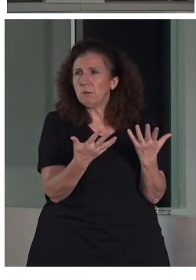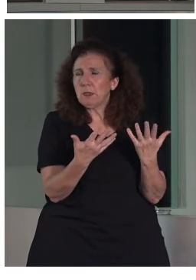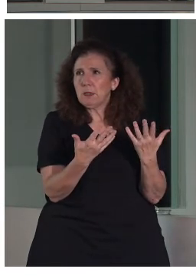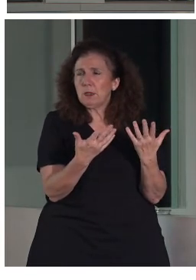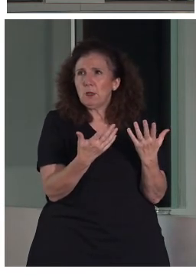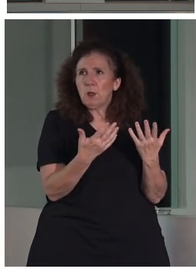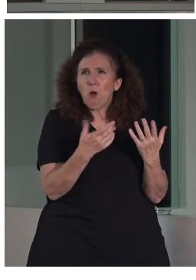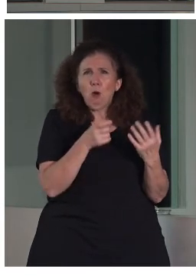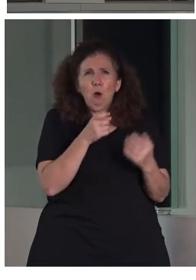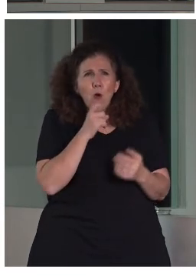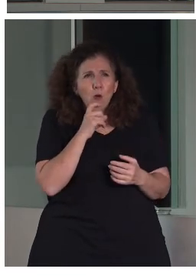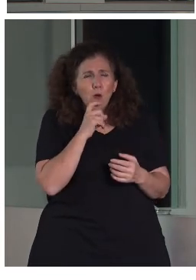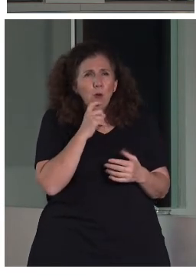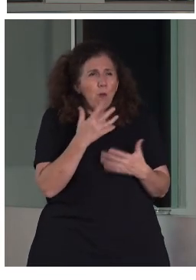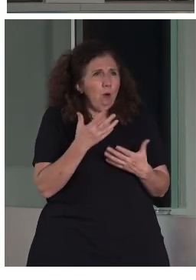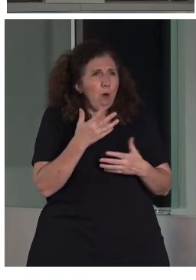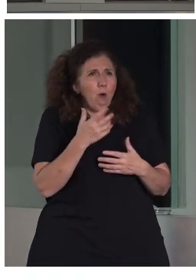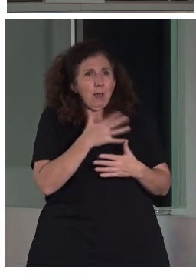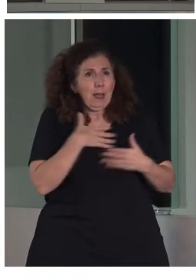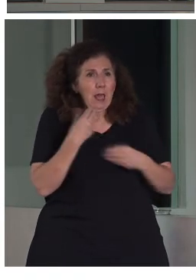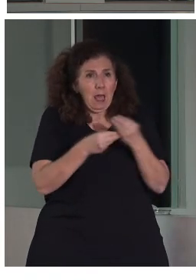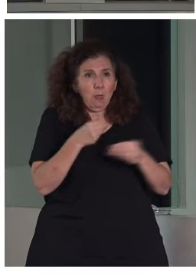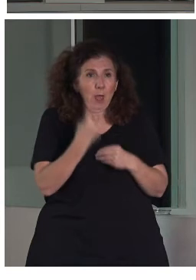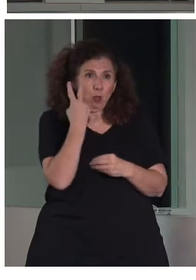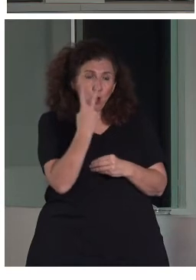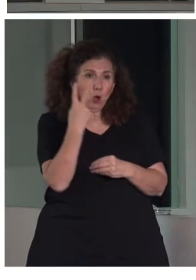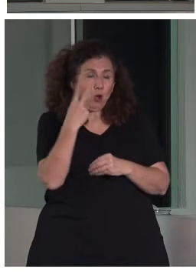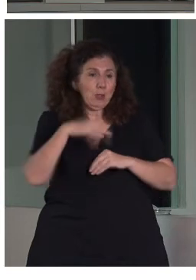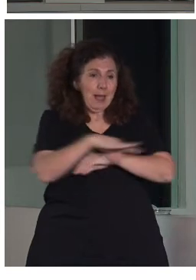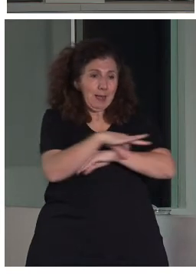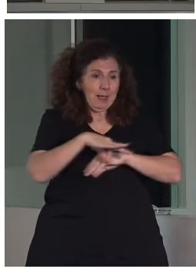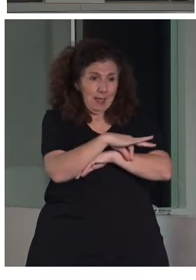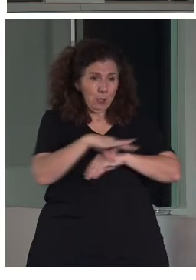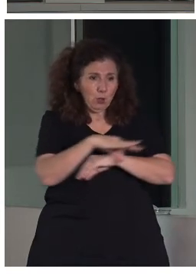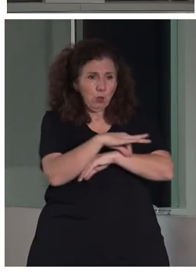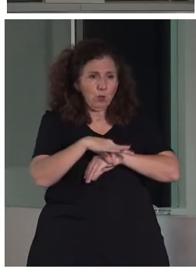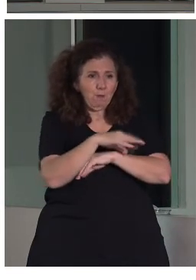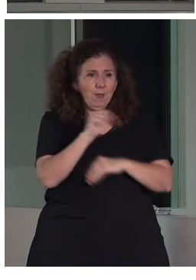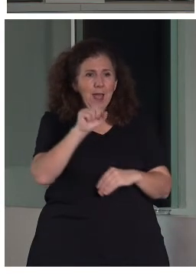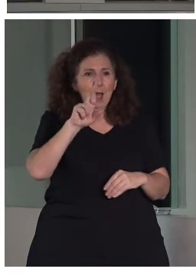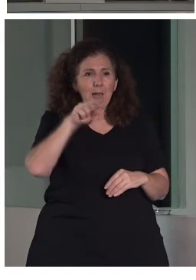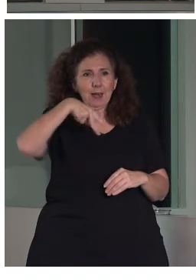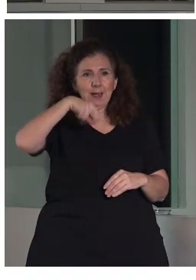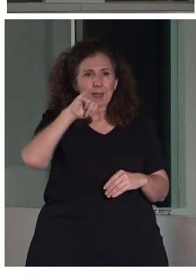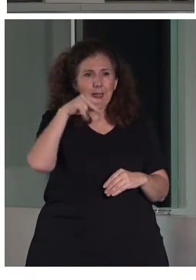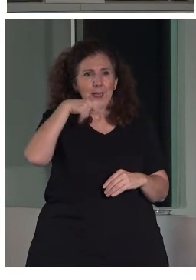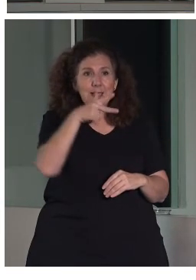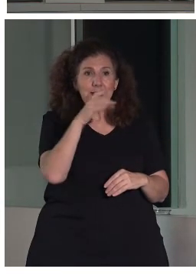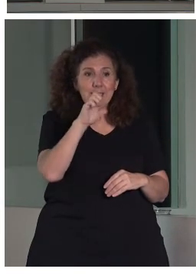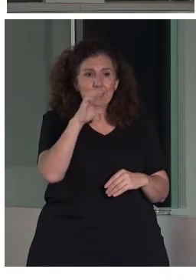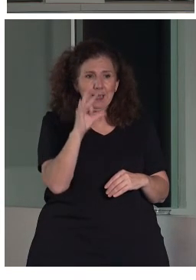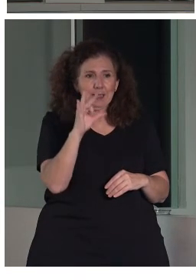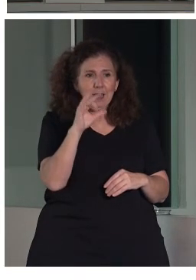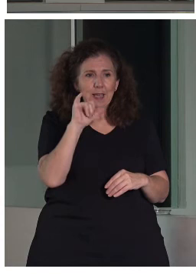lo que querían hacer, por ejemplo, estos dos arquitectos, Carlos Arniches y Martín Domínguez, no fue nada sencillo por la